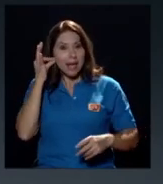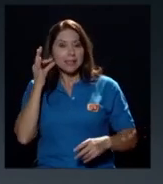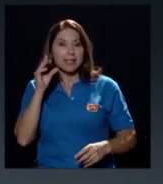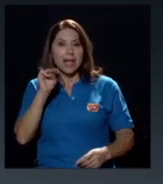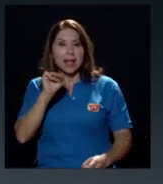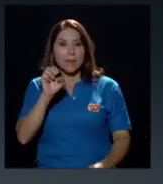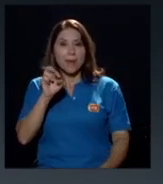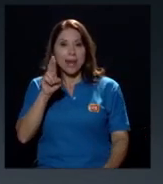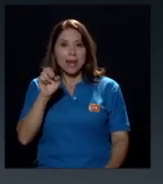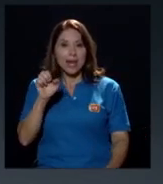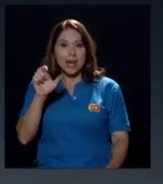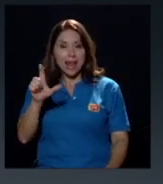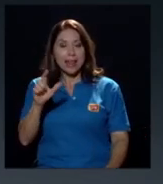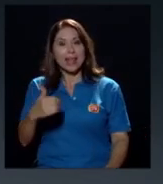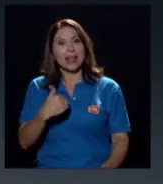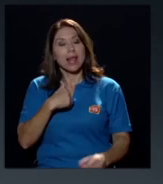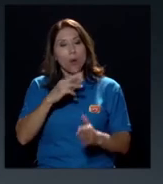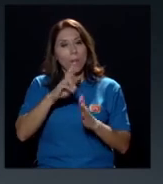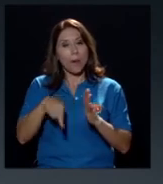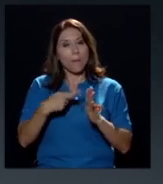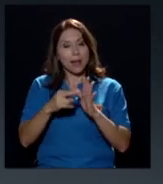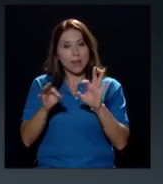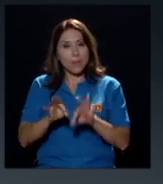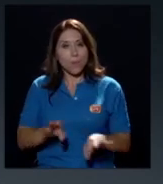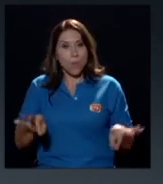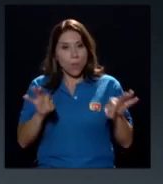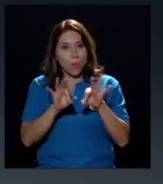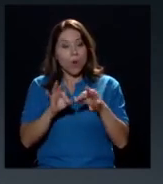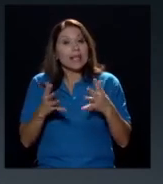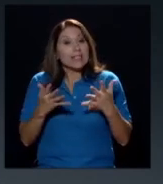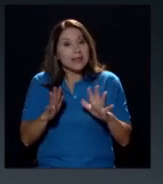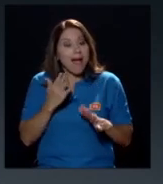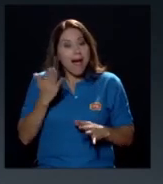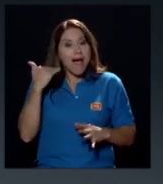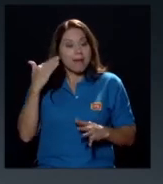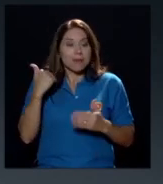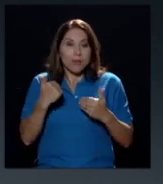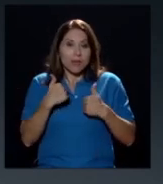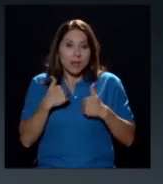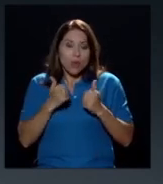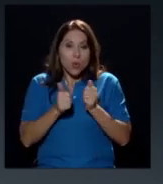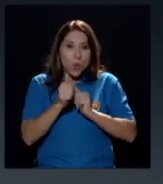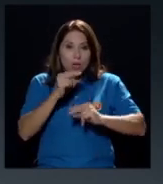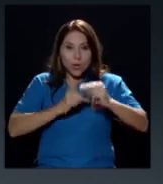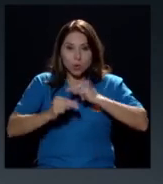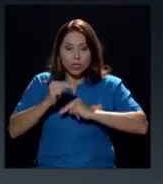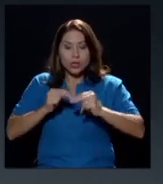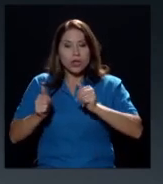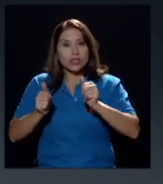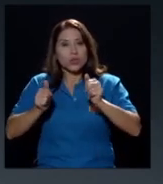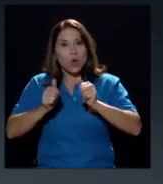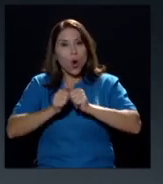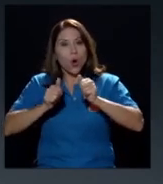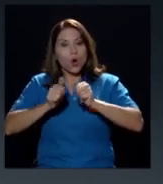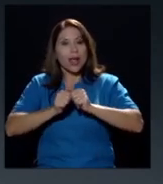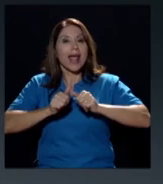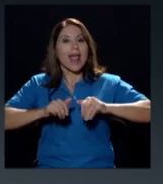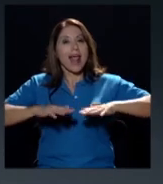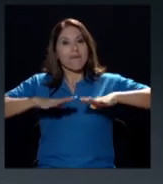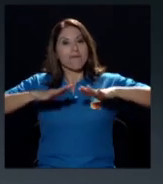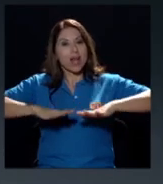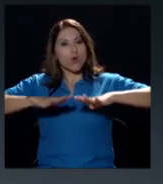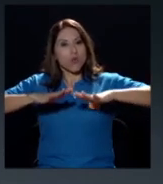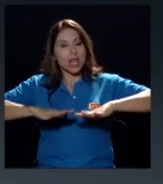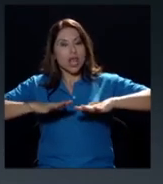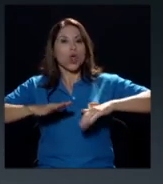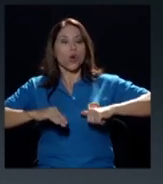un papel importante y ya lo ha tenido en las negociaciones con el Reino Unido que se profundizarán